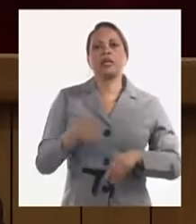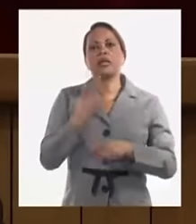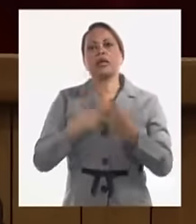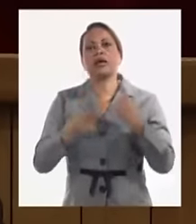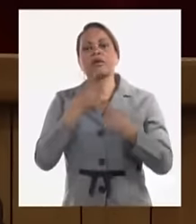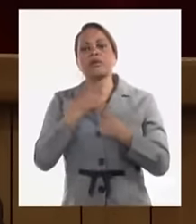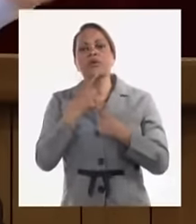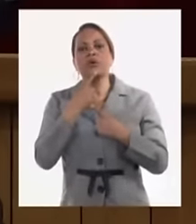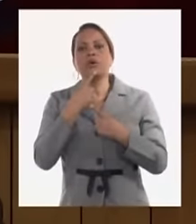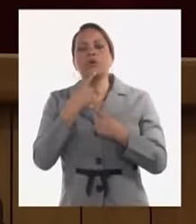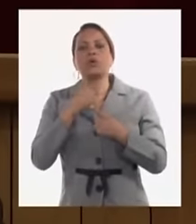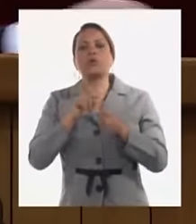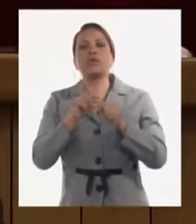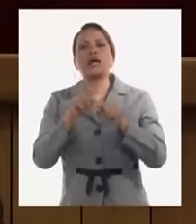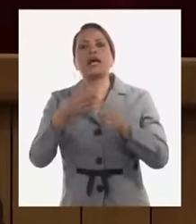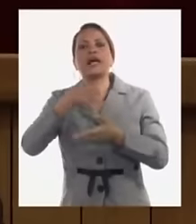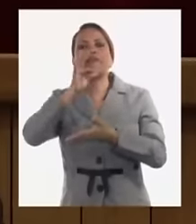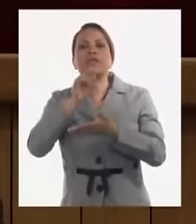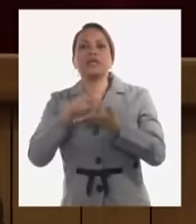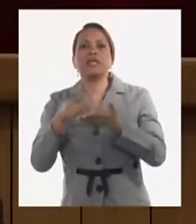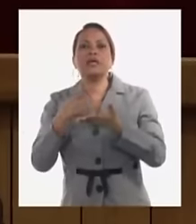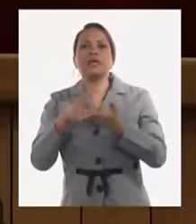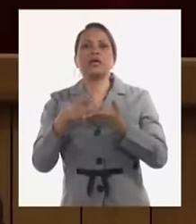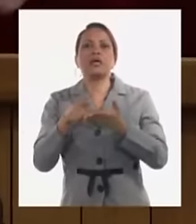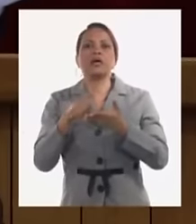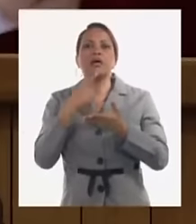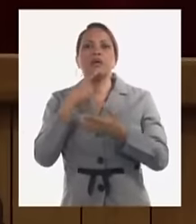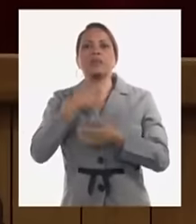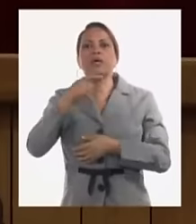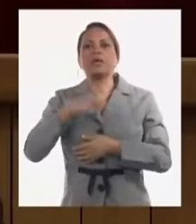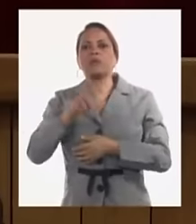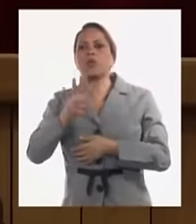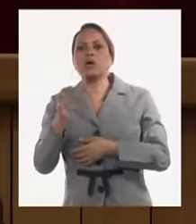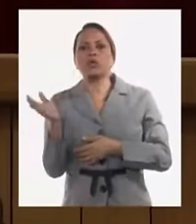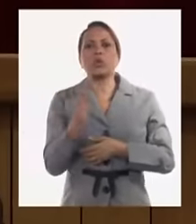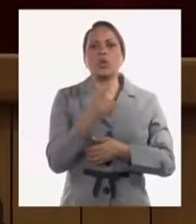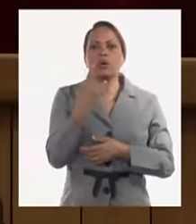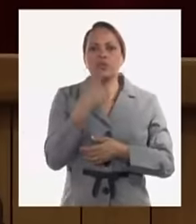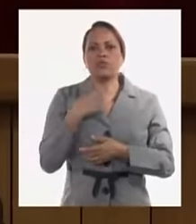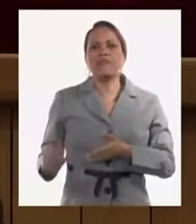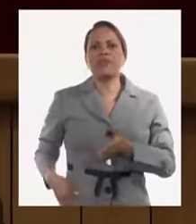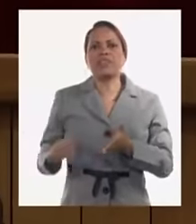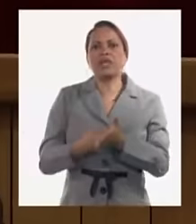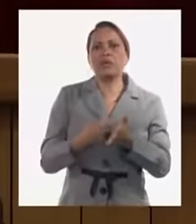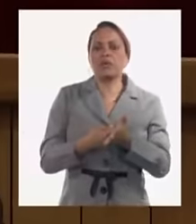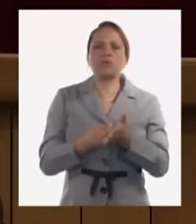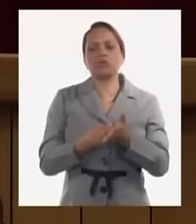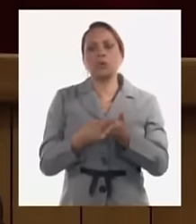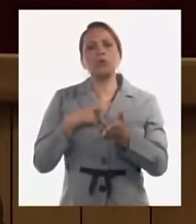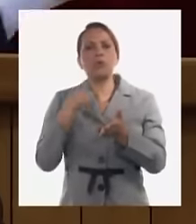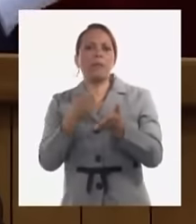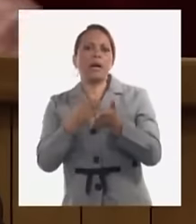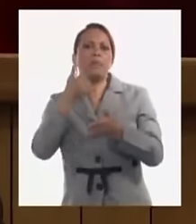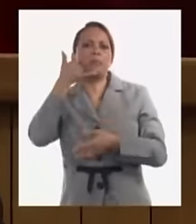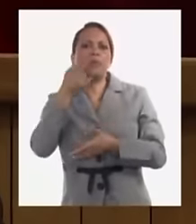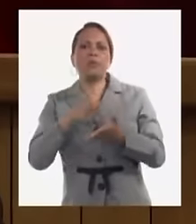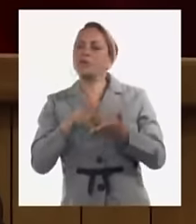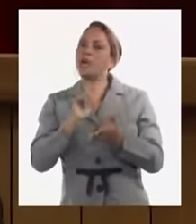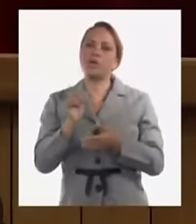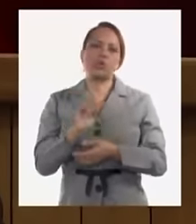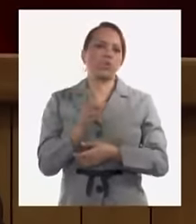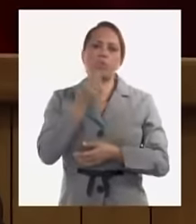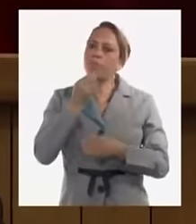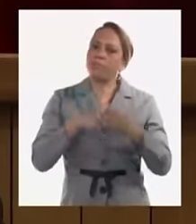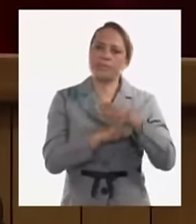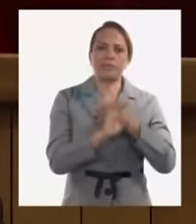en un paladar que dice ahí el próximo cuántos son cuatro usted trae efectivo no, no, no yo va a pagar dice no si no trae efectivo no puede